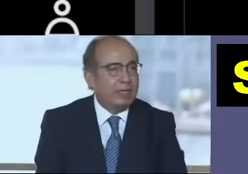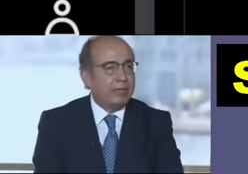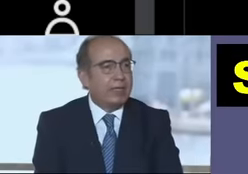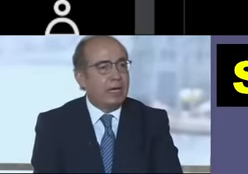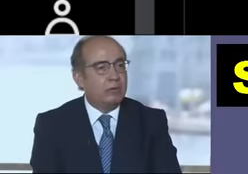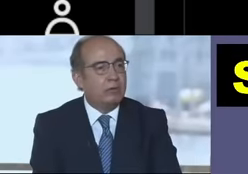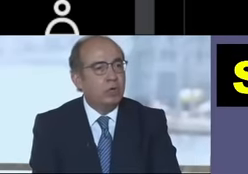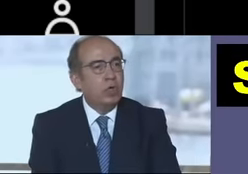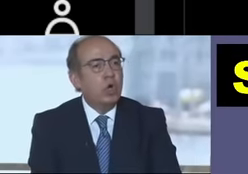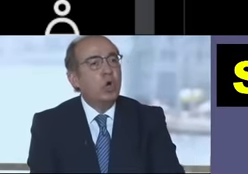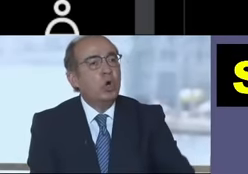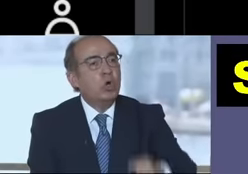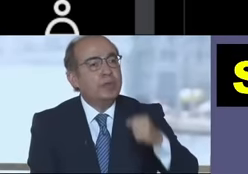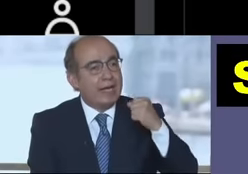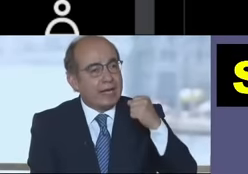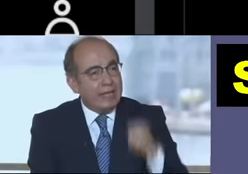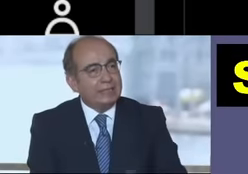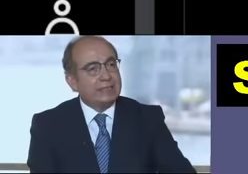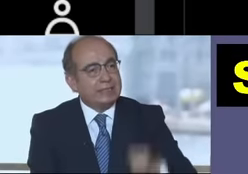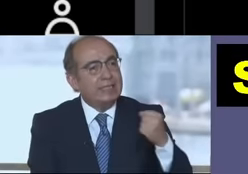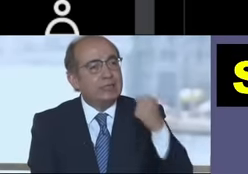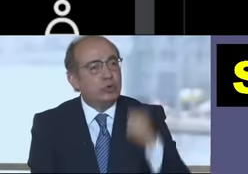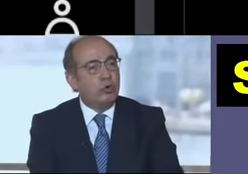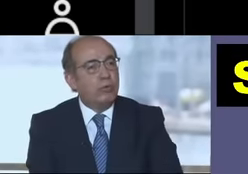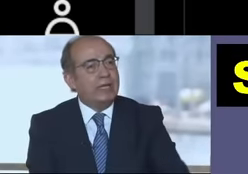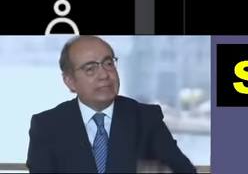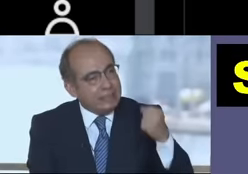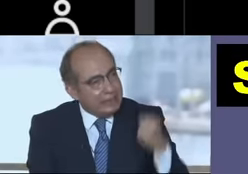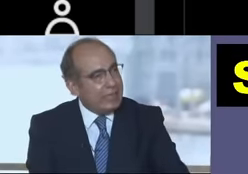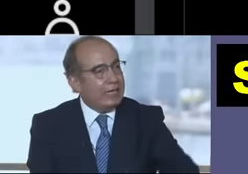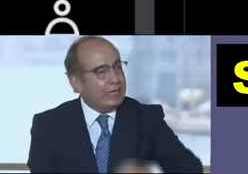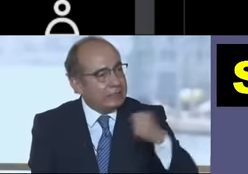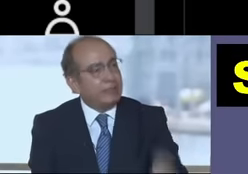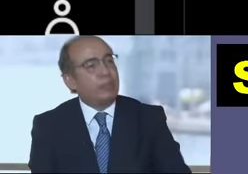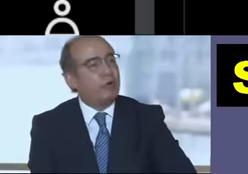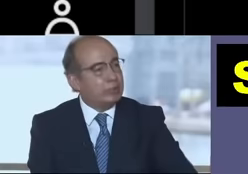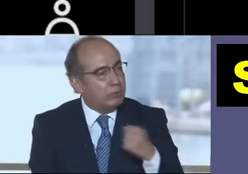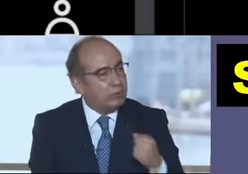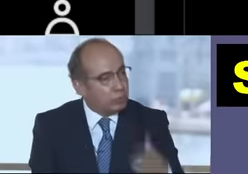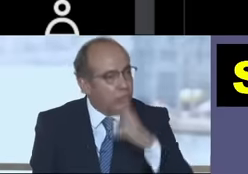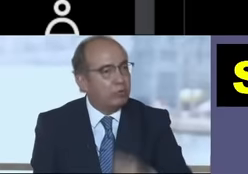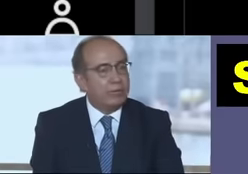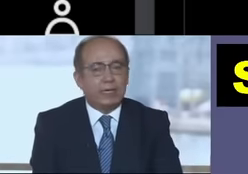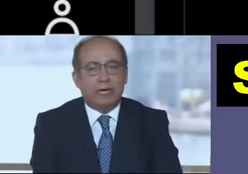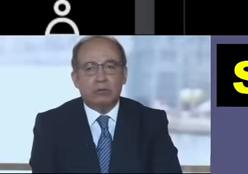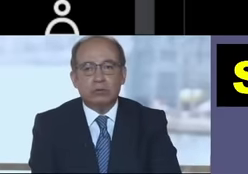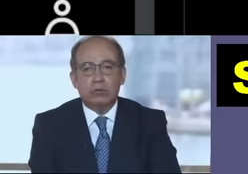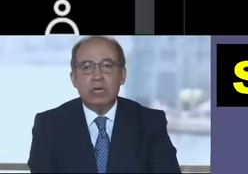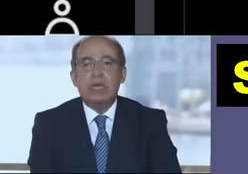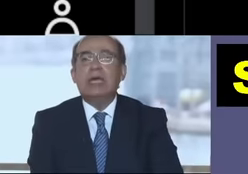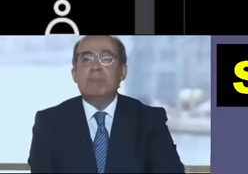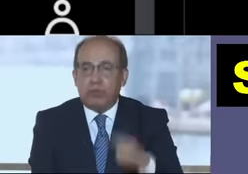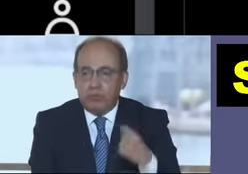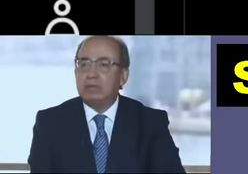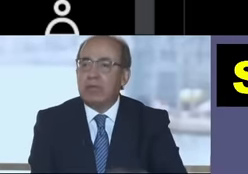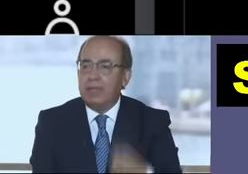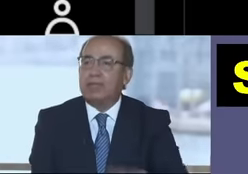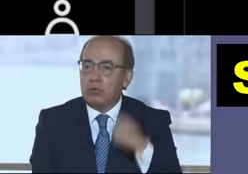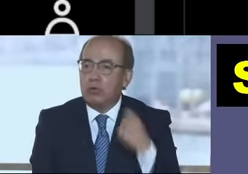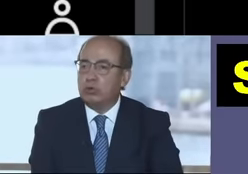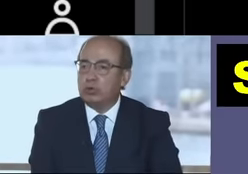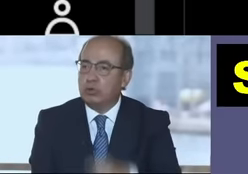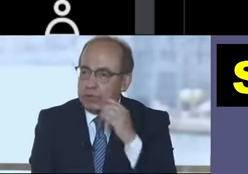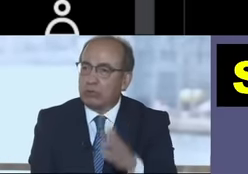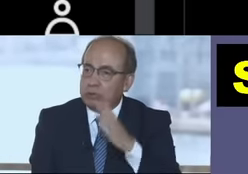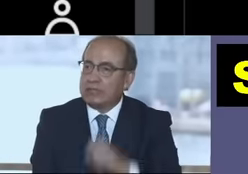México. Si García Luna les entregó, les entregó todo el país, pero también deben recordar que eso no lo había hecho solo con García Luna. Lo